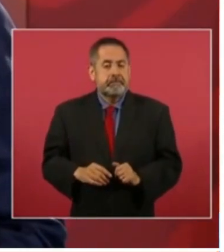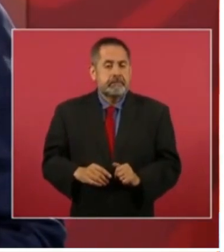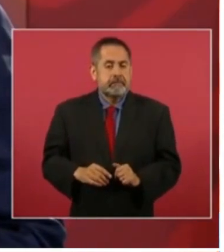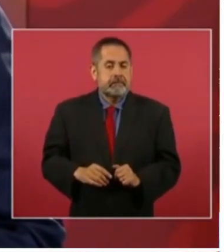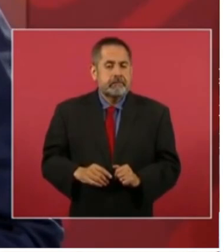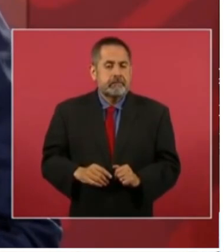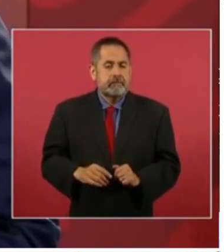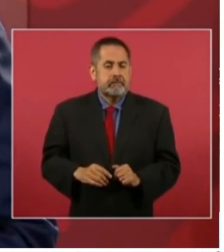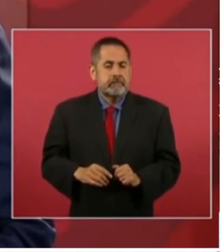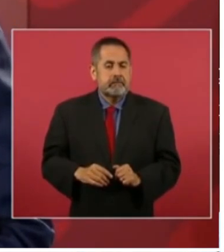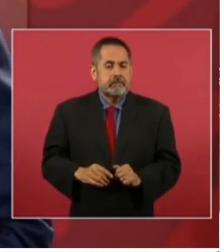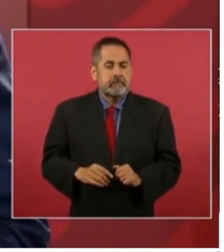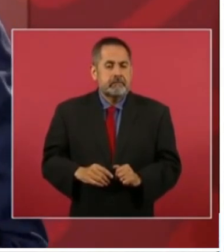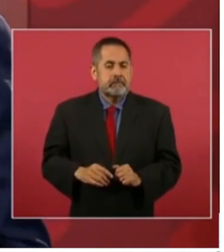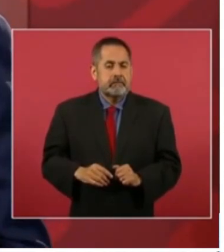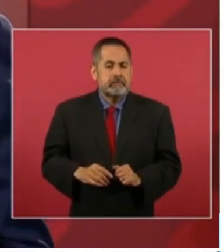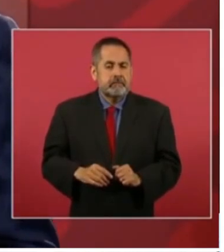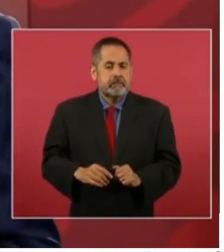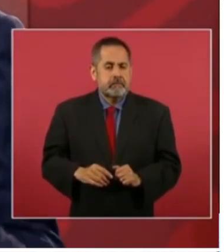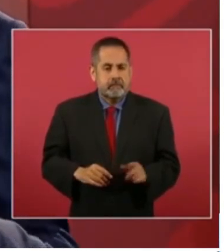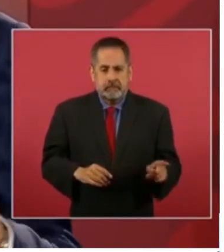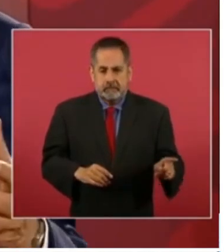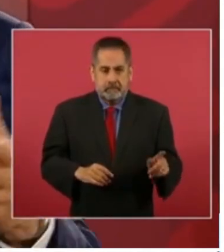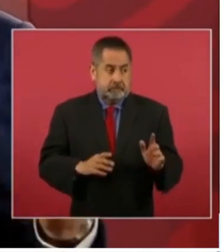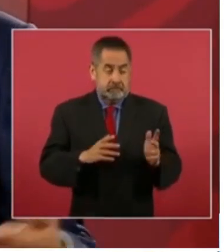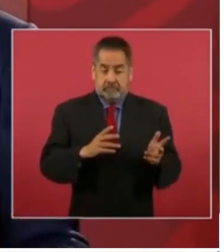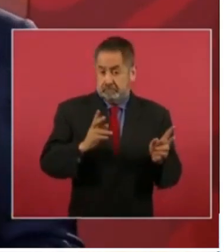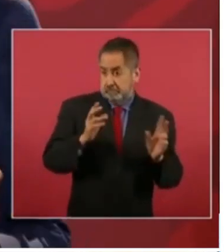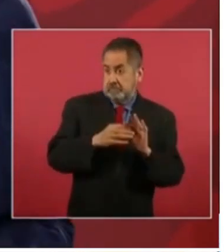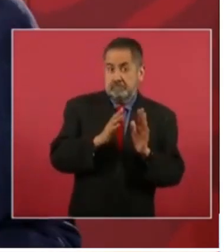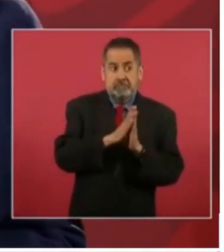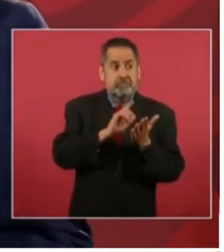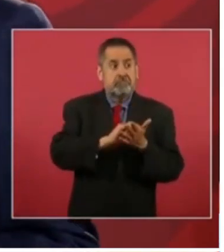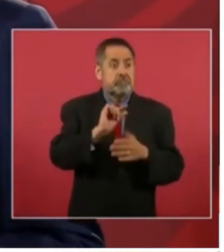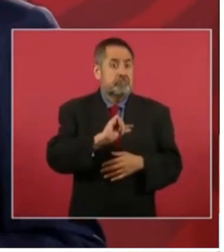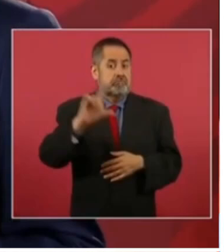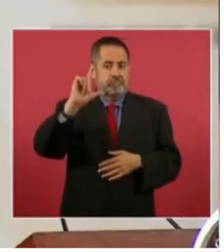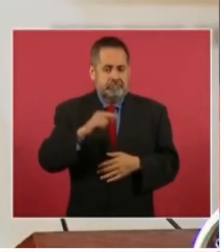a pesar de que es un escritor famoso